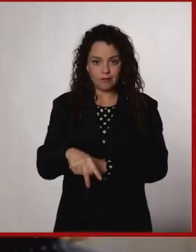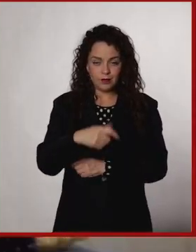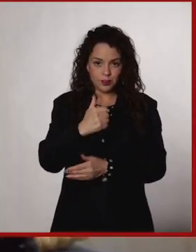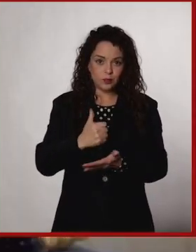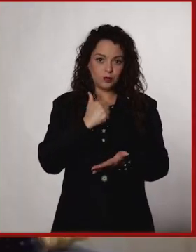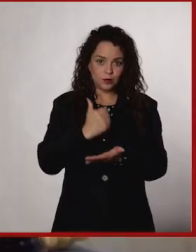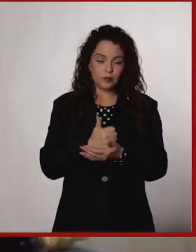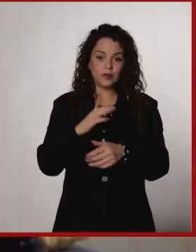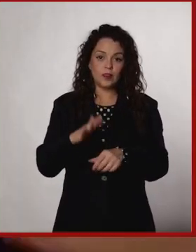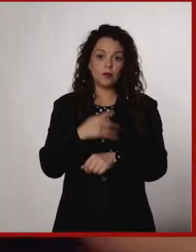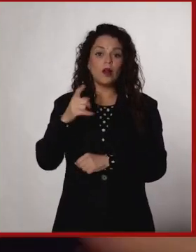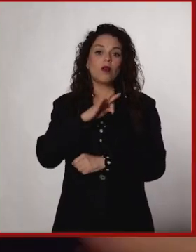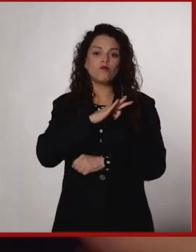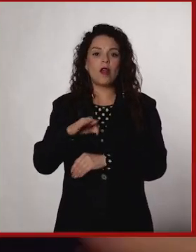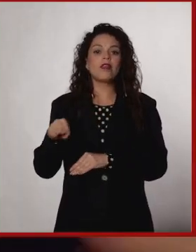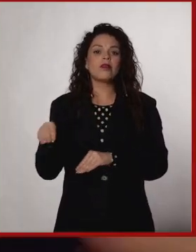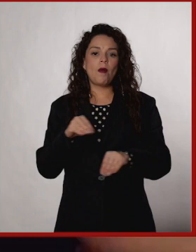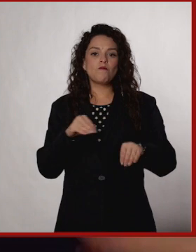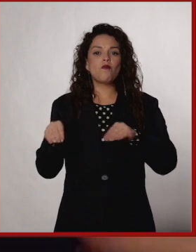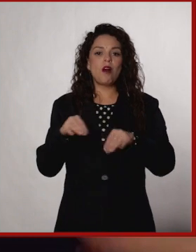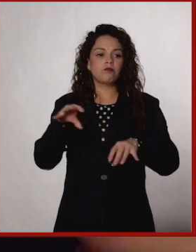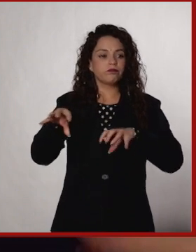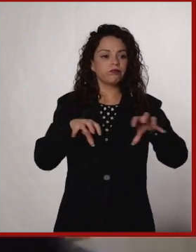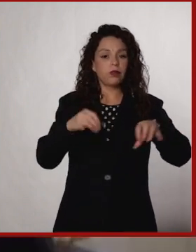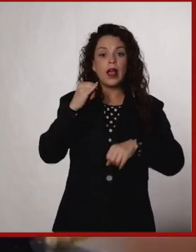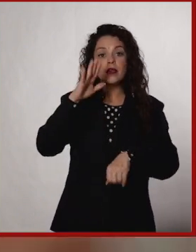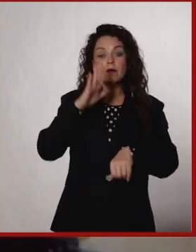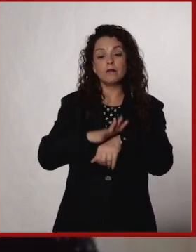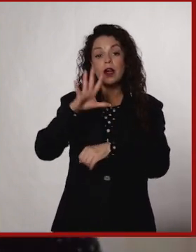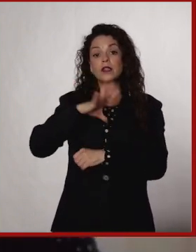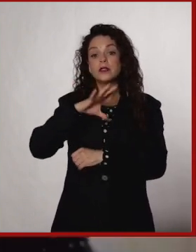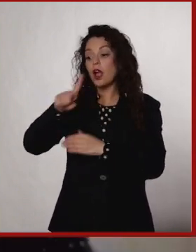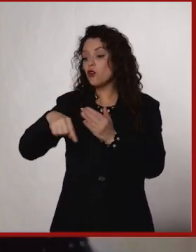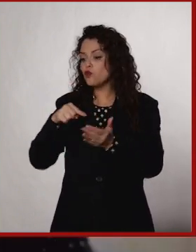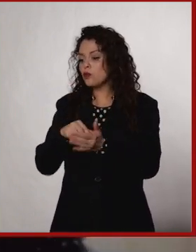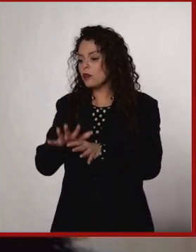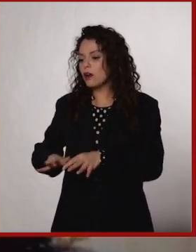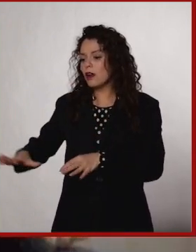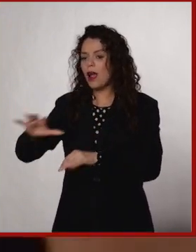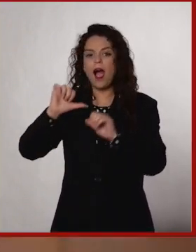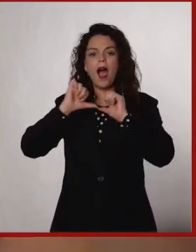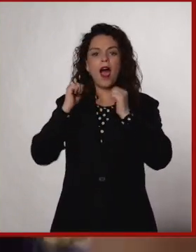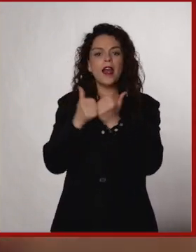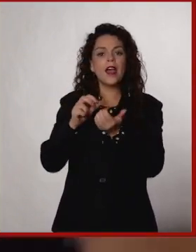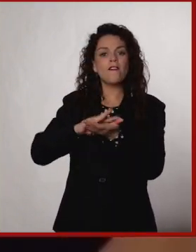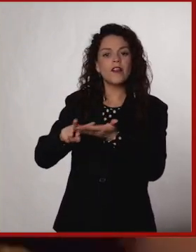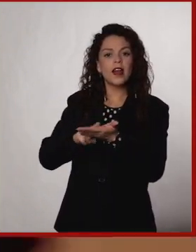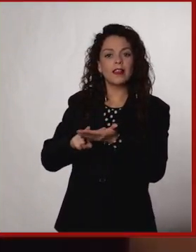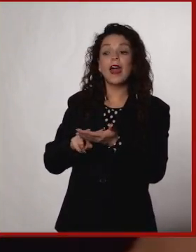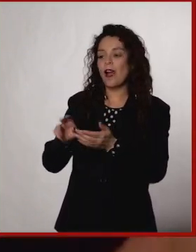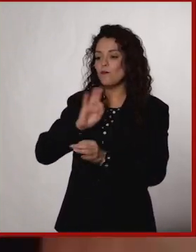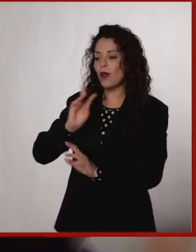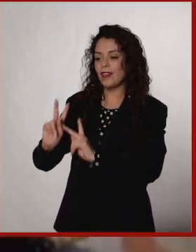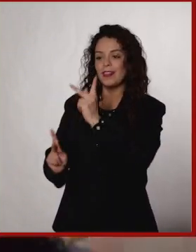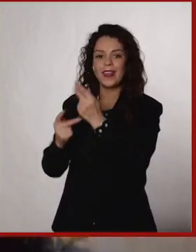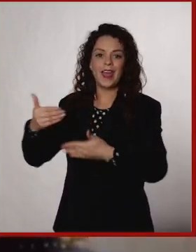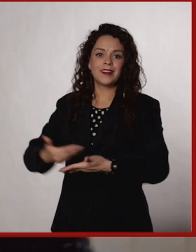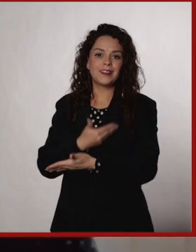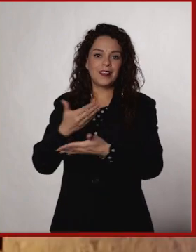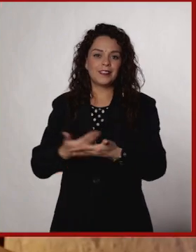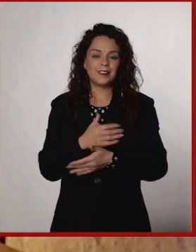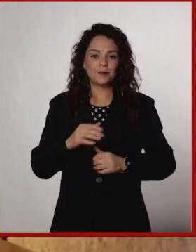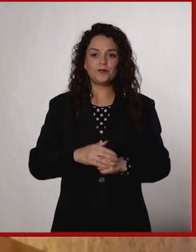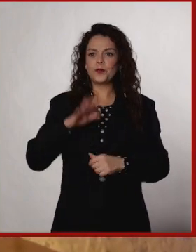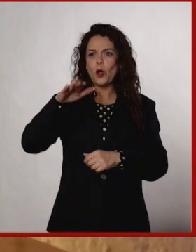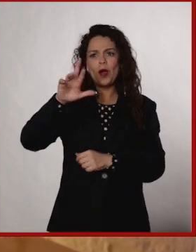Porque justo si se logra mover. Y más si hay espacios verdes en la ciudad, pues entonces se pueden mantener esas poblaciones.